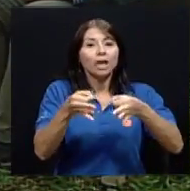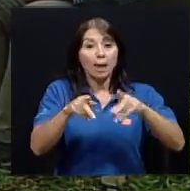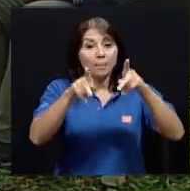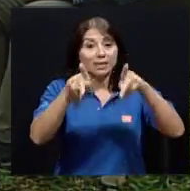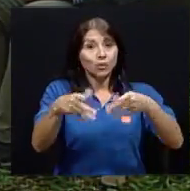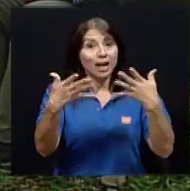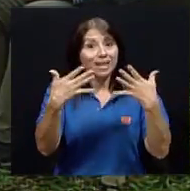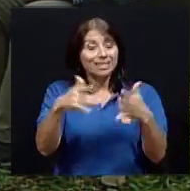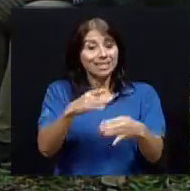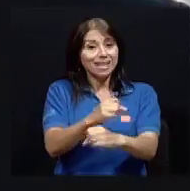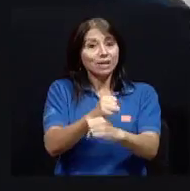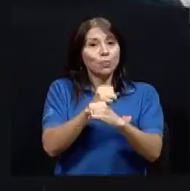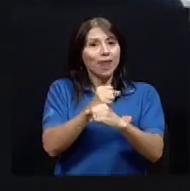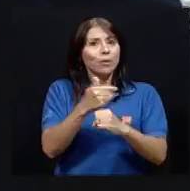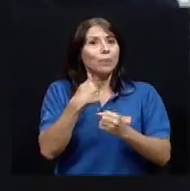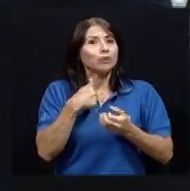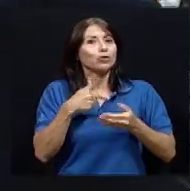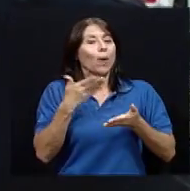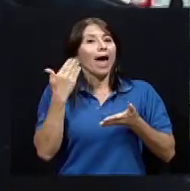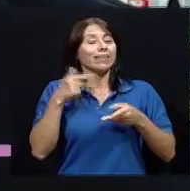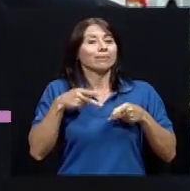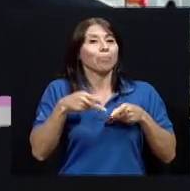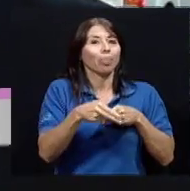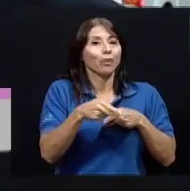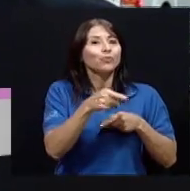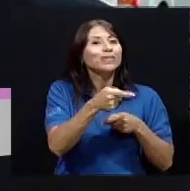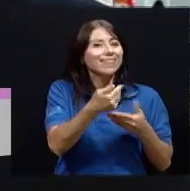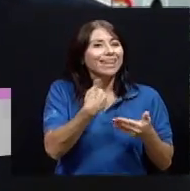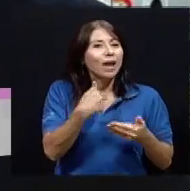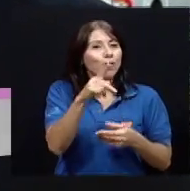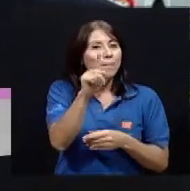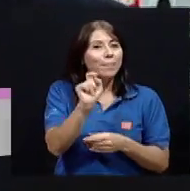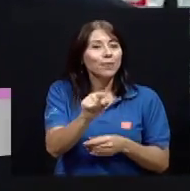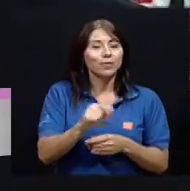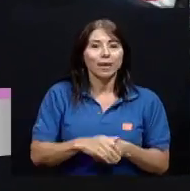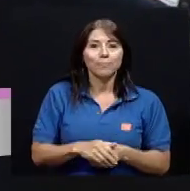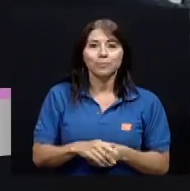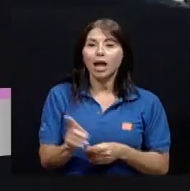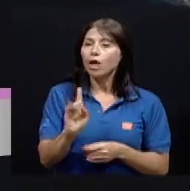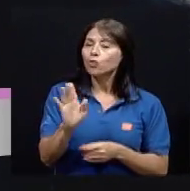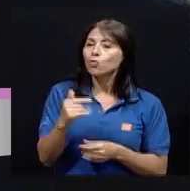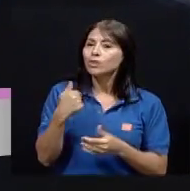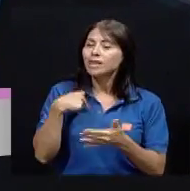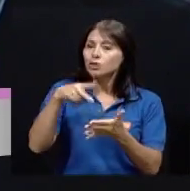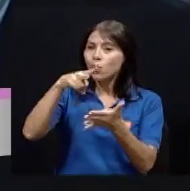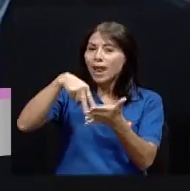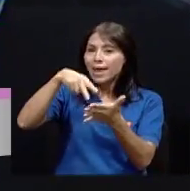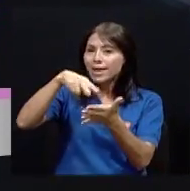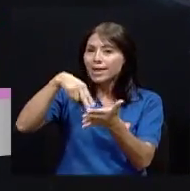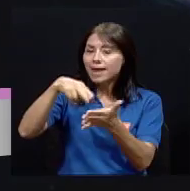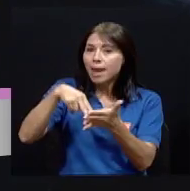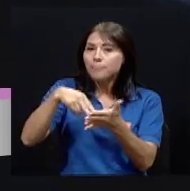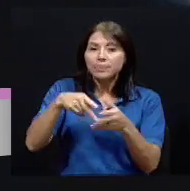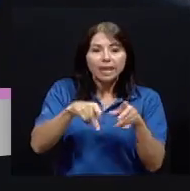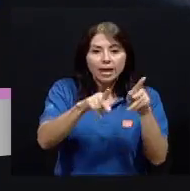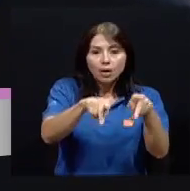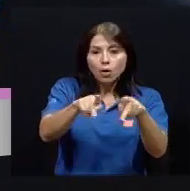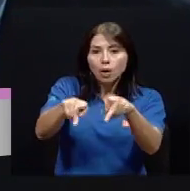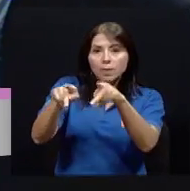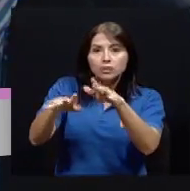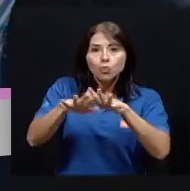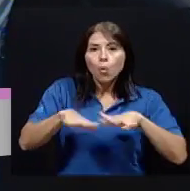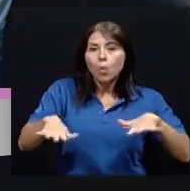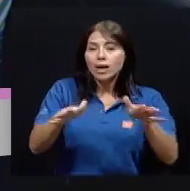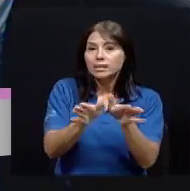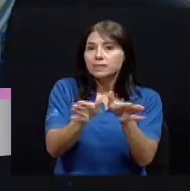interrumpí, vos tenías una pregunta. No, bueno, es que según lo que leía, la comunidad y las personas tienen